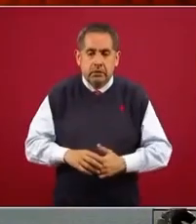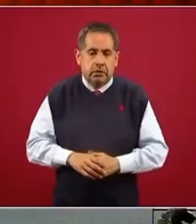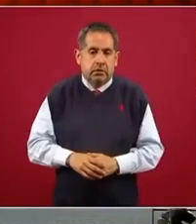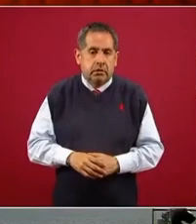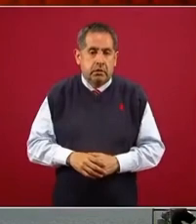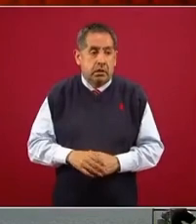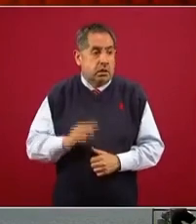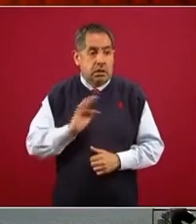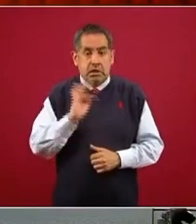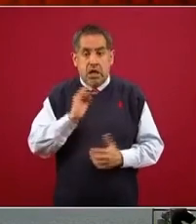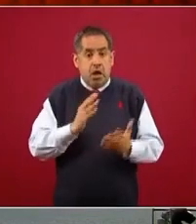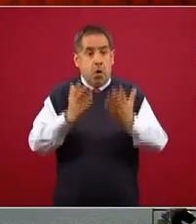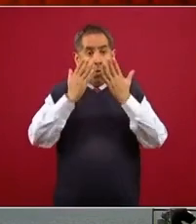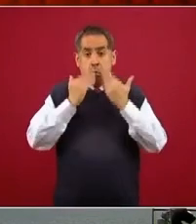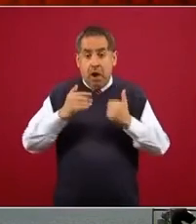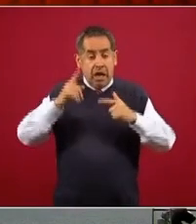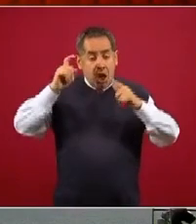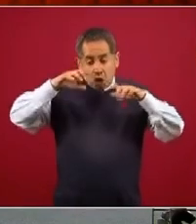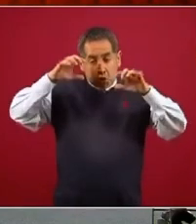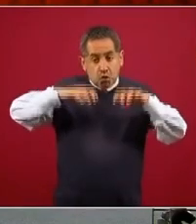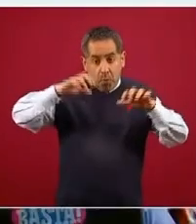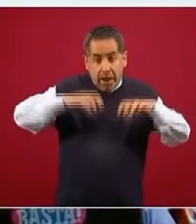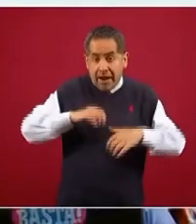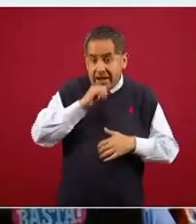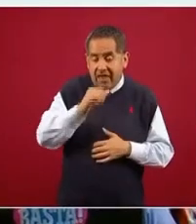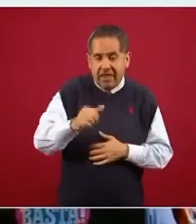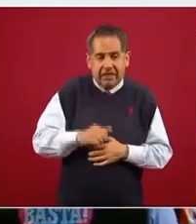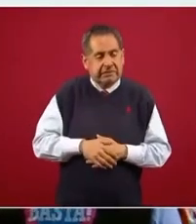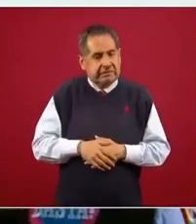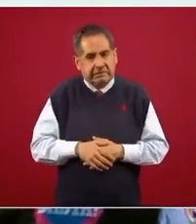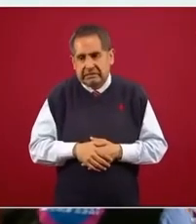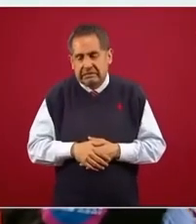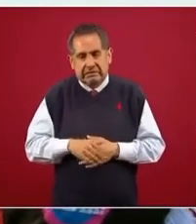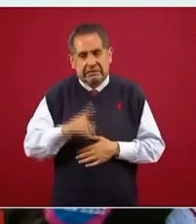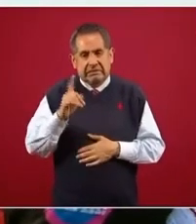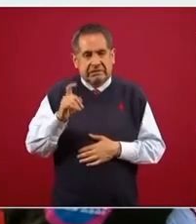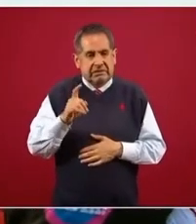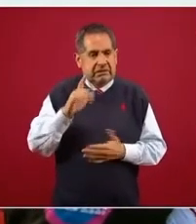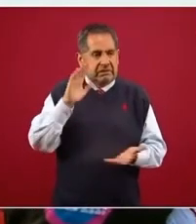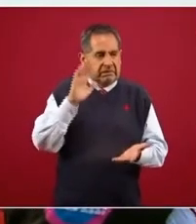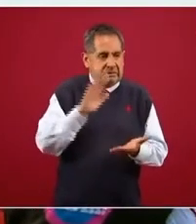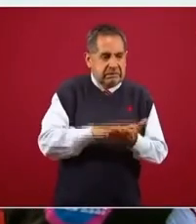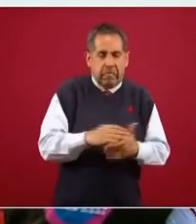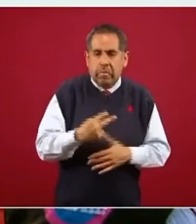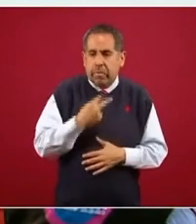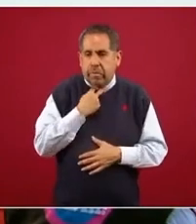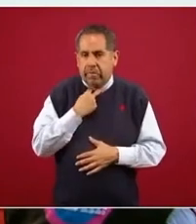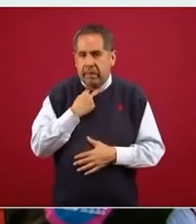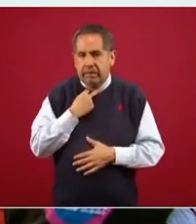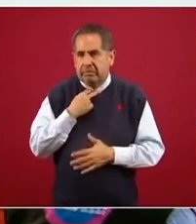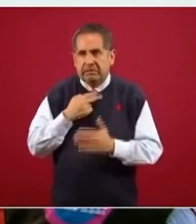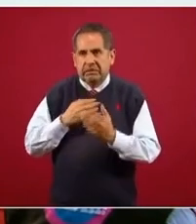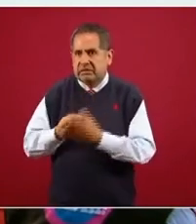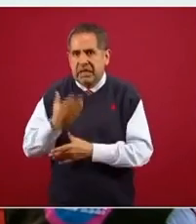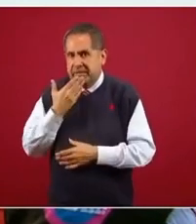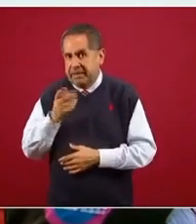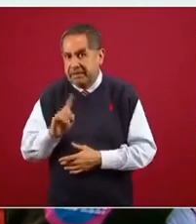De no presentarse una buena temporada de lluvias, la probabilidad de éxito puede ser muy baja. que sigue.